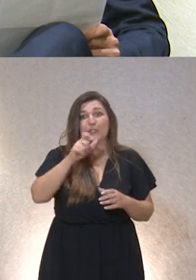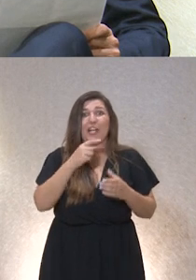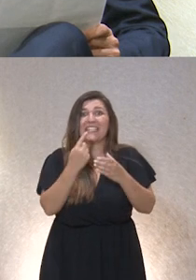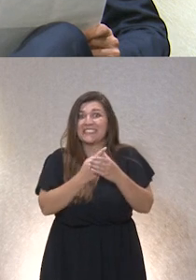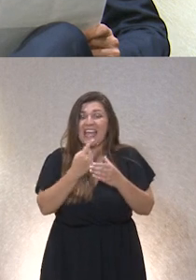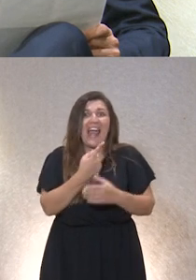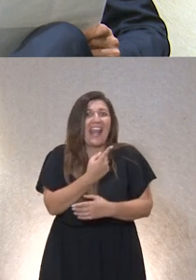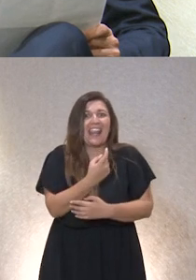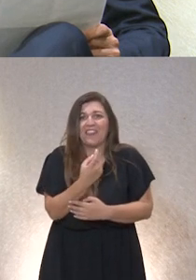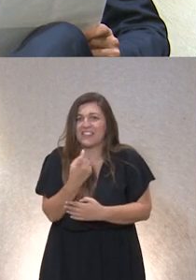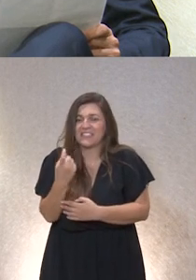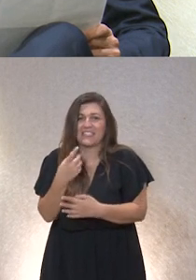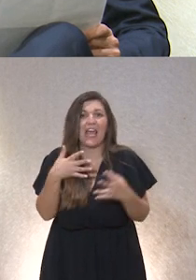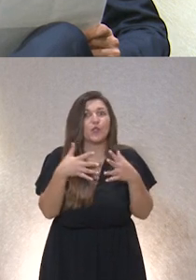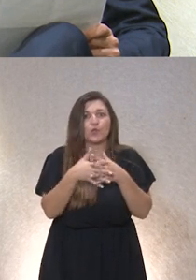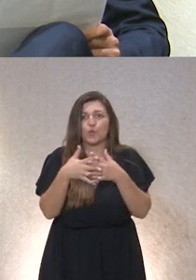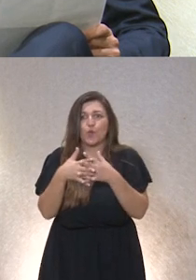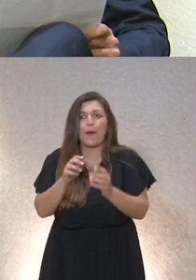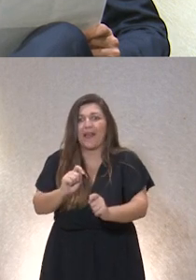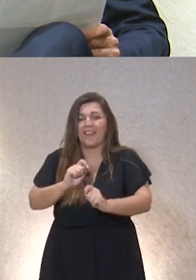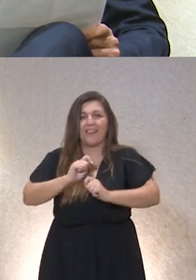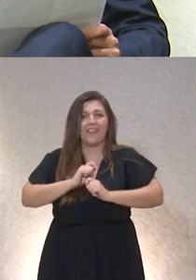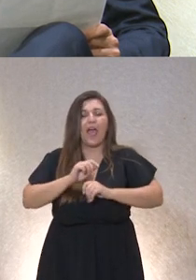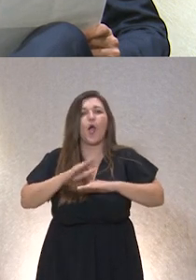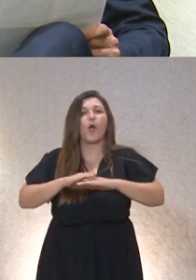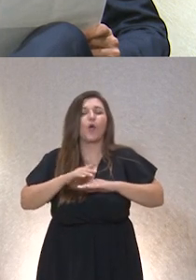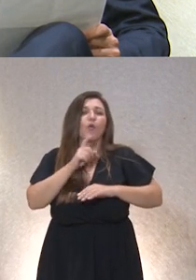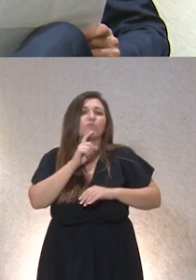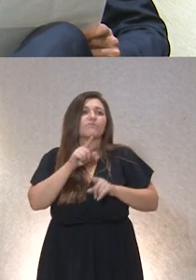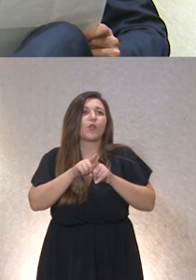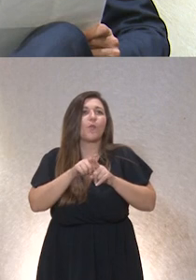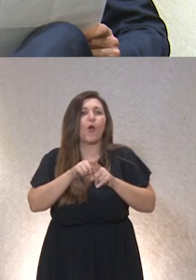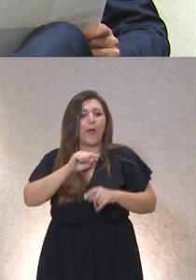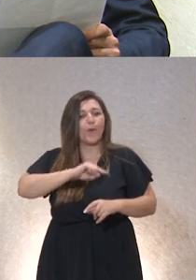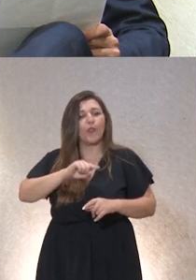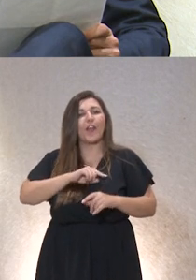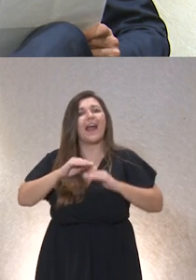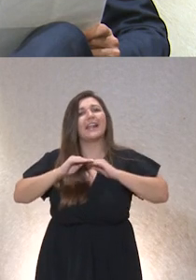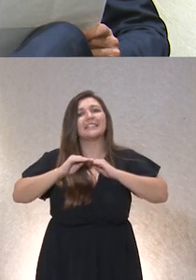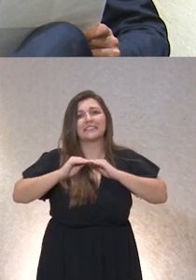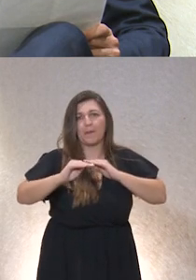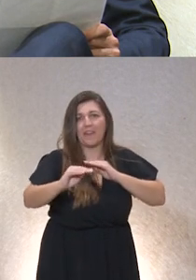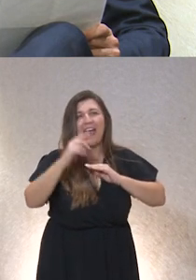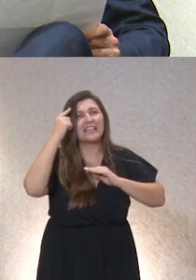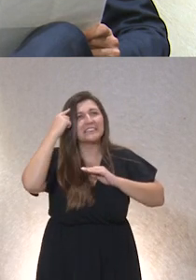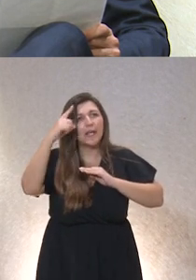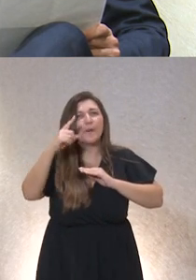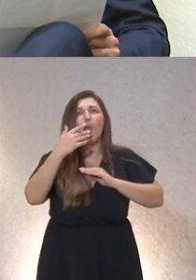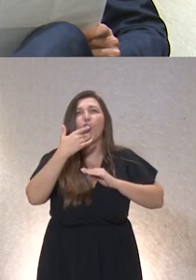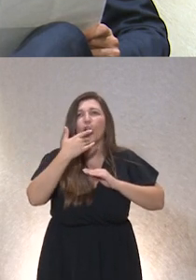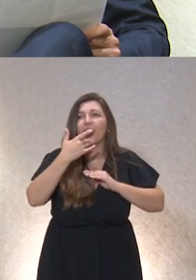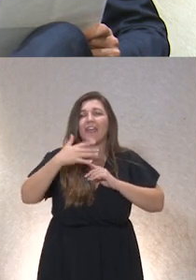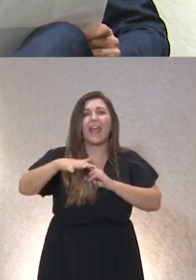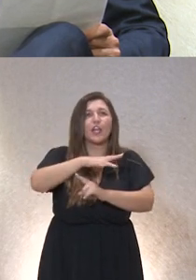es lo que más estabilidad y emocional les da el saber las cosas como van a ser el tener los entornos controlados